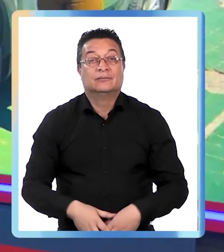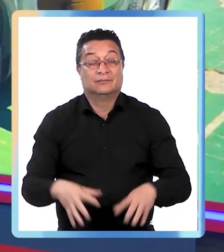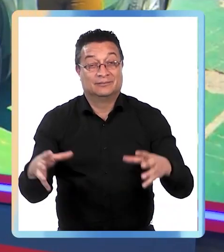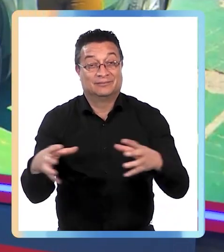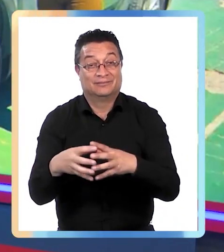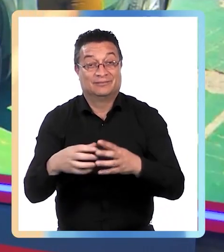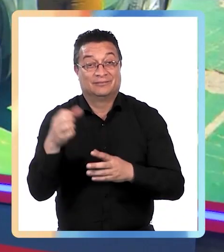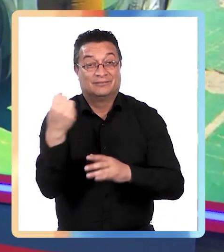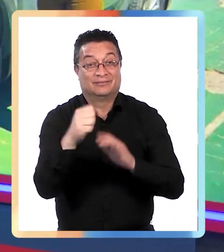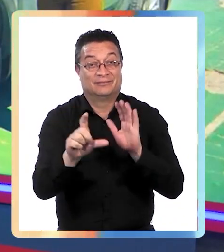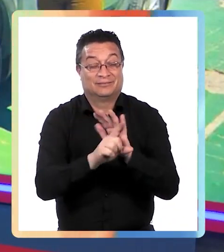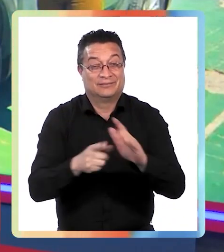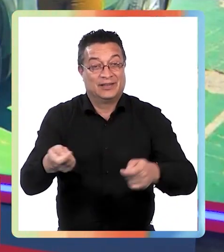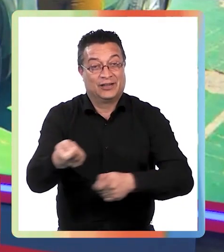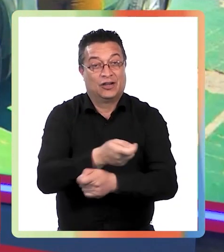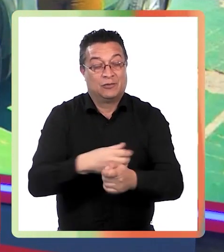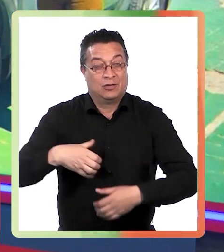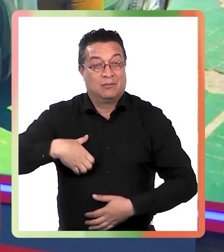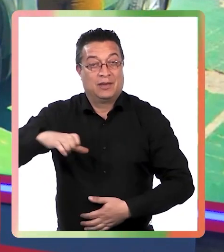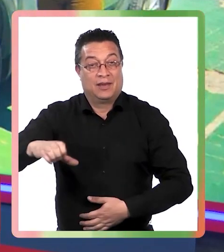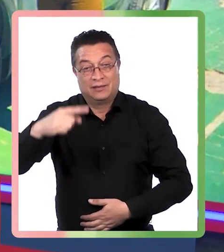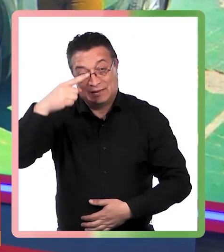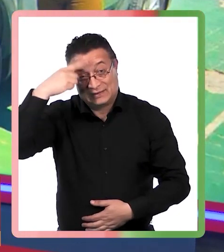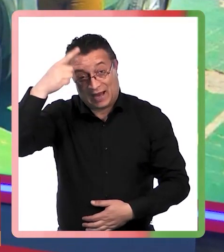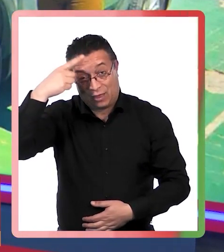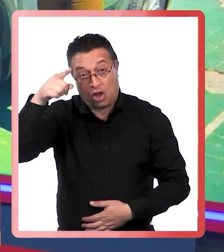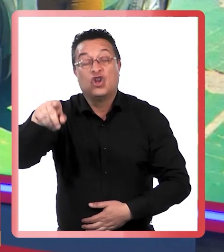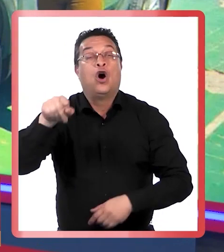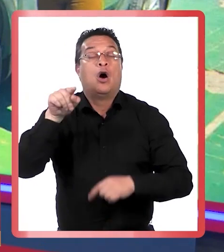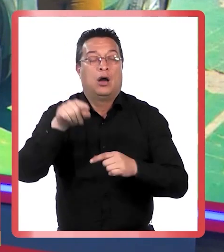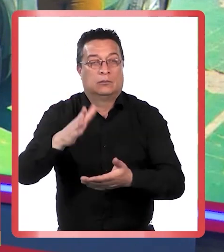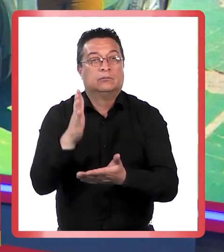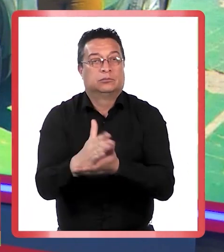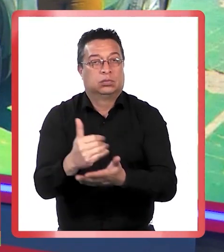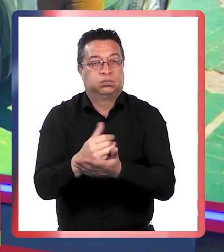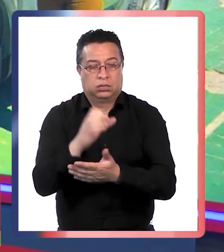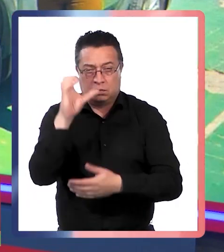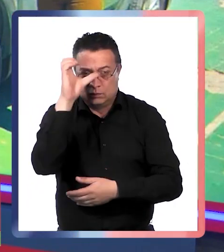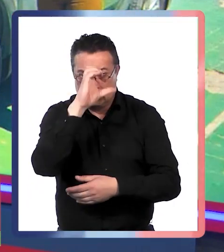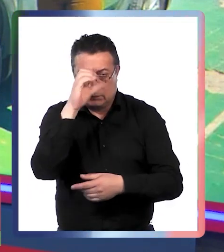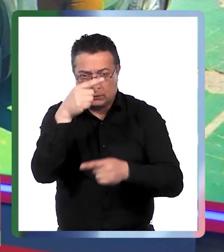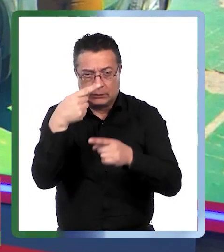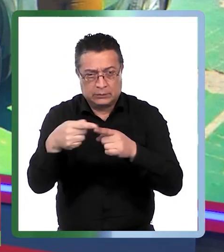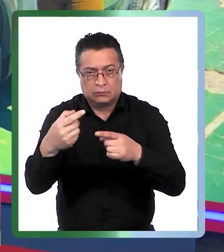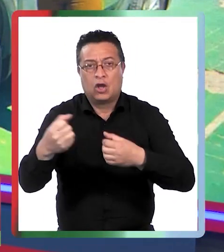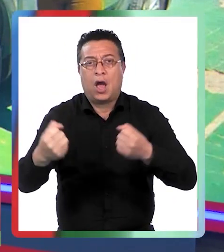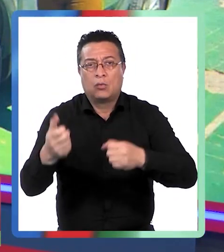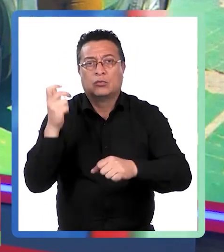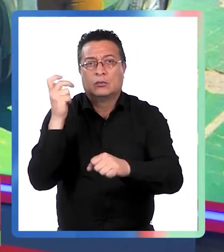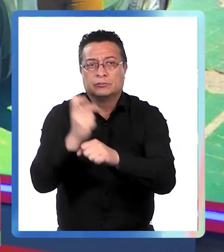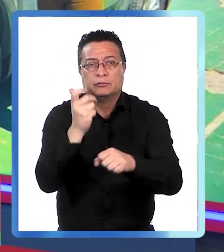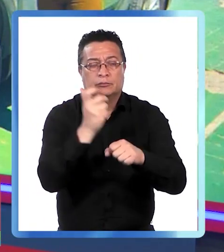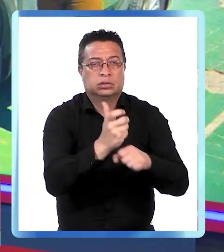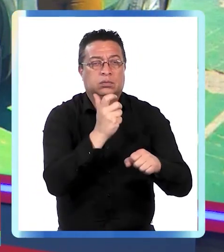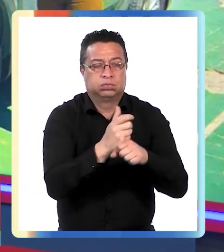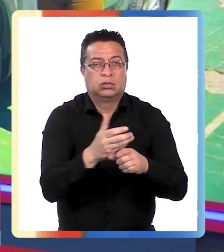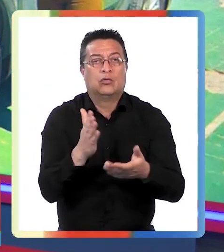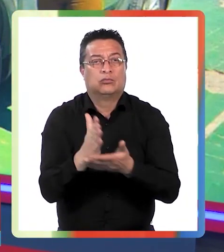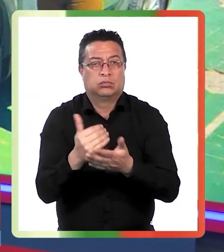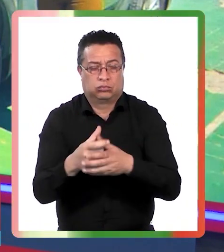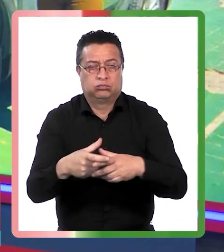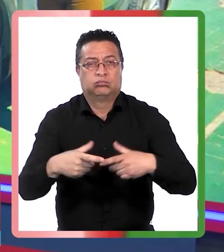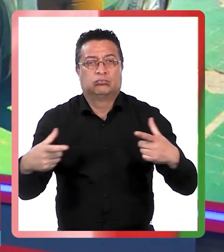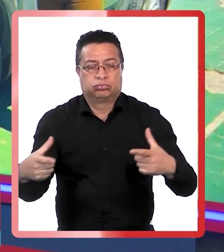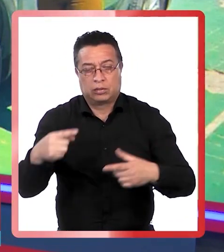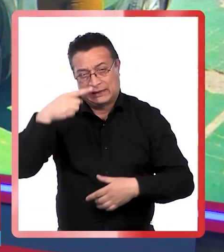la brigada de delitos económicos de la PDI de San Antonio lleva a cabo un plan para detectar diversos vehículos robados en